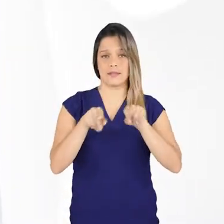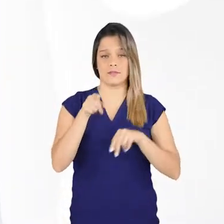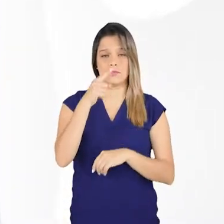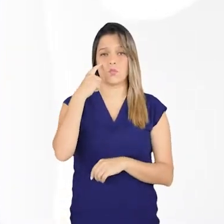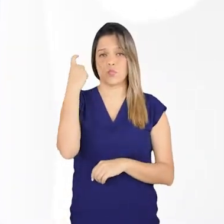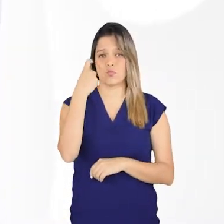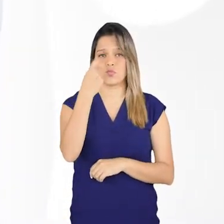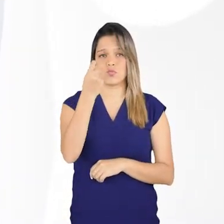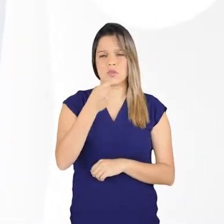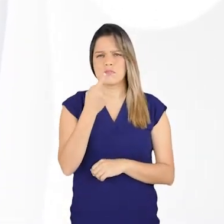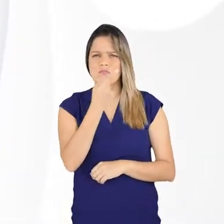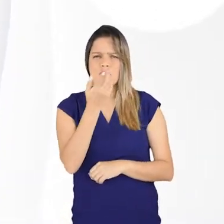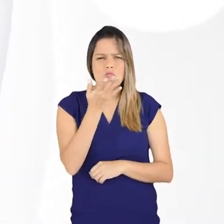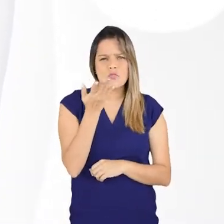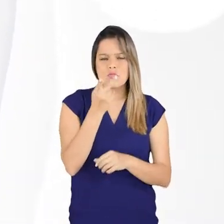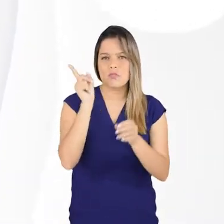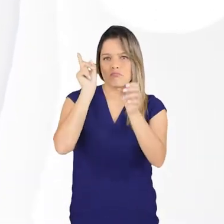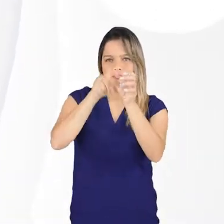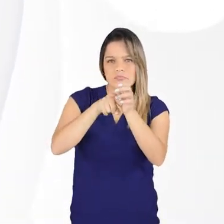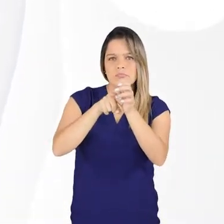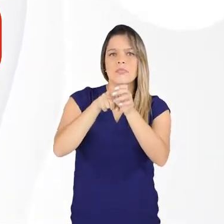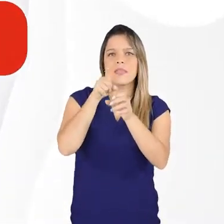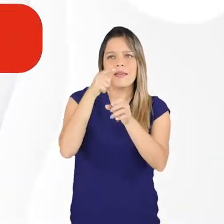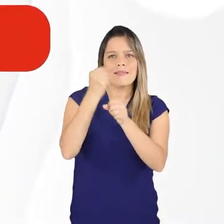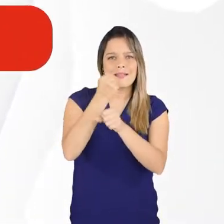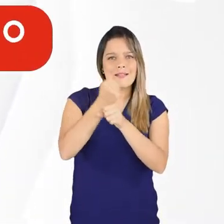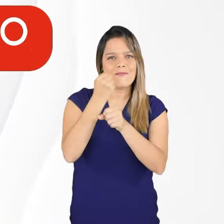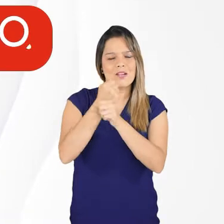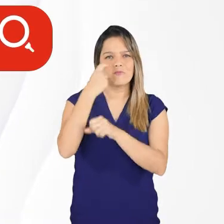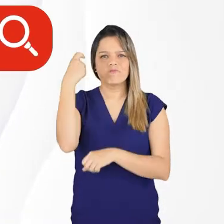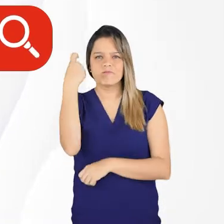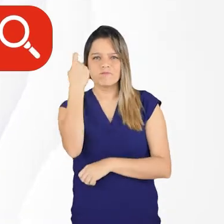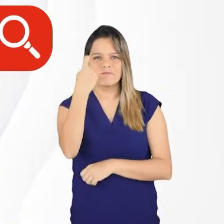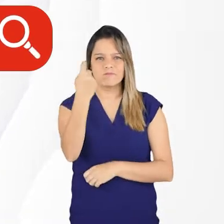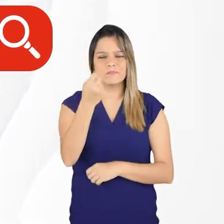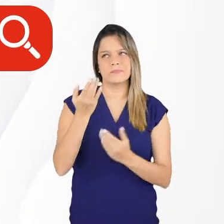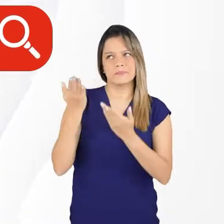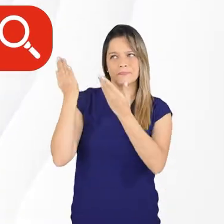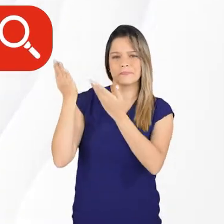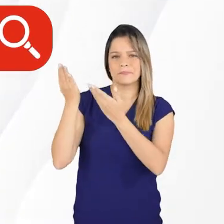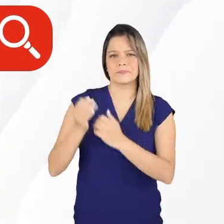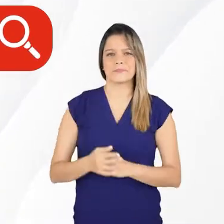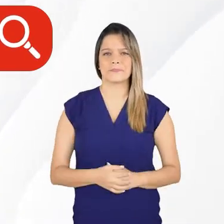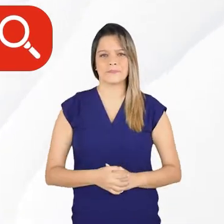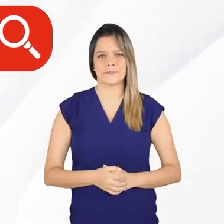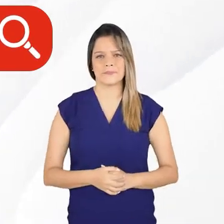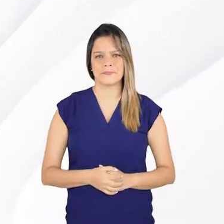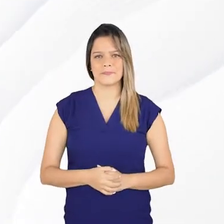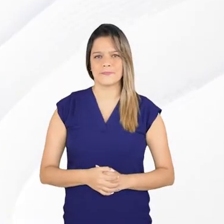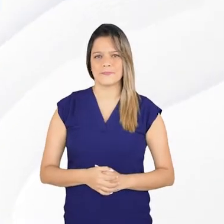Para registrar su hoja de vida, ingrese a la página del Servicio Público de Empleo.